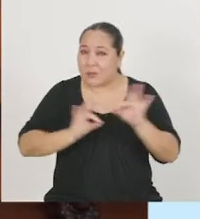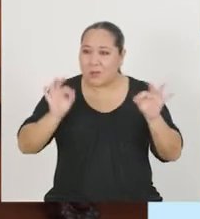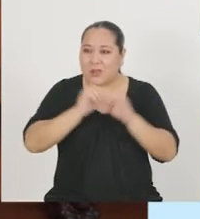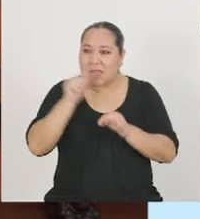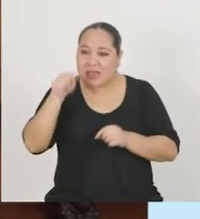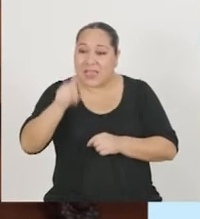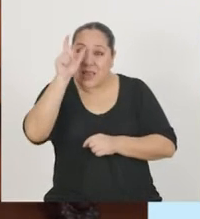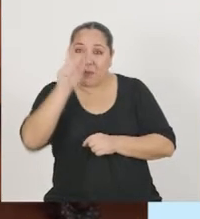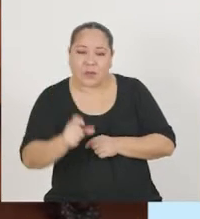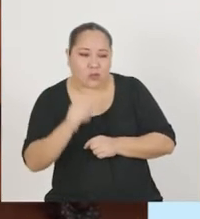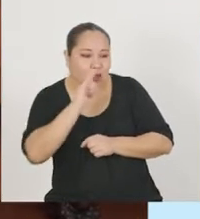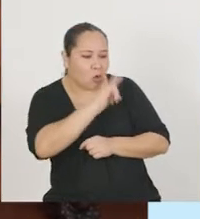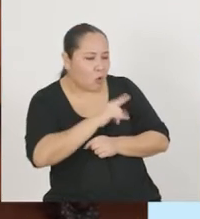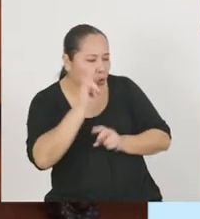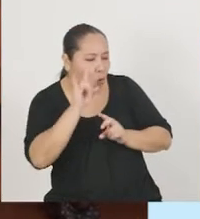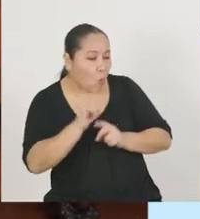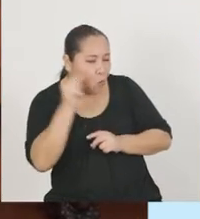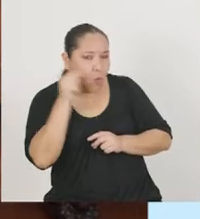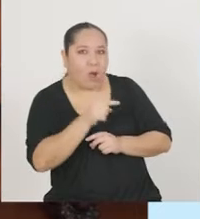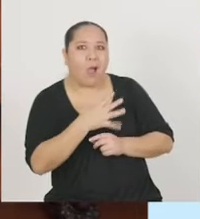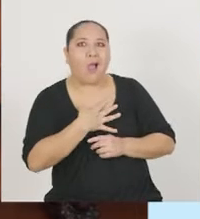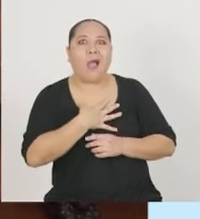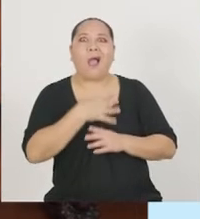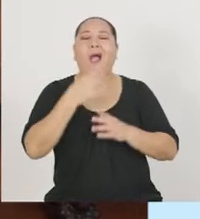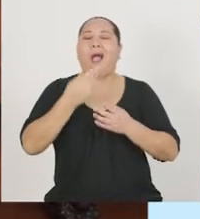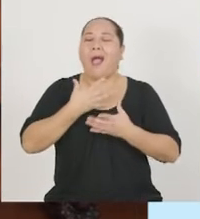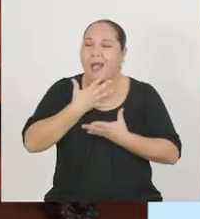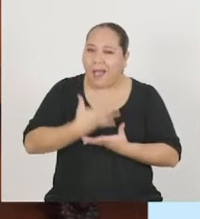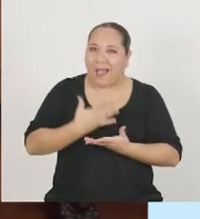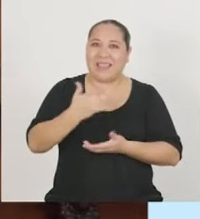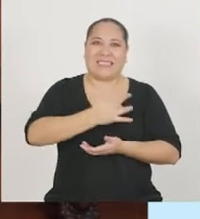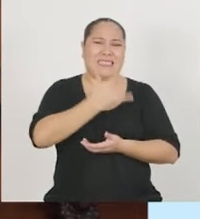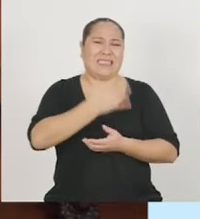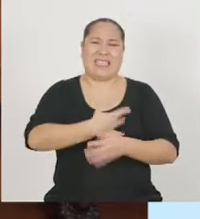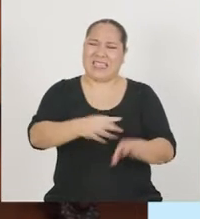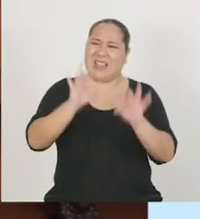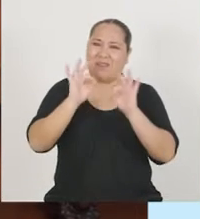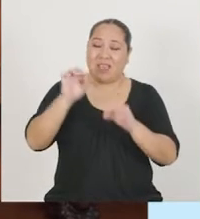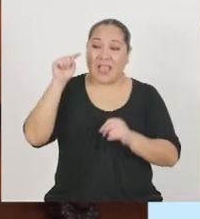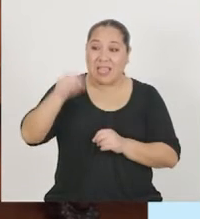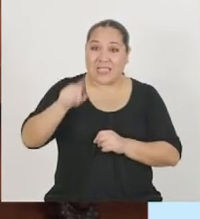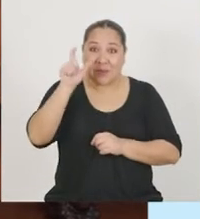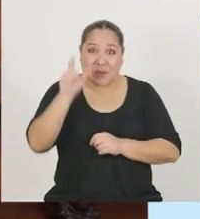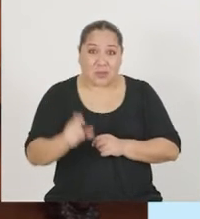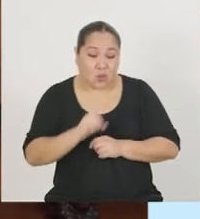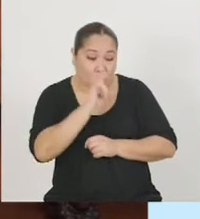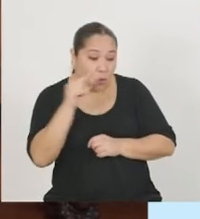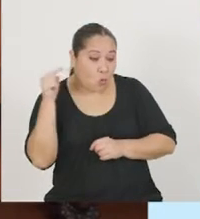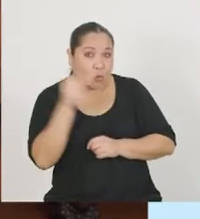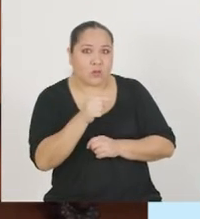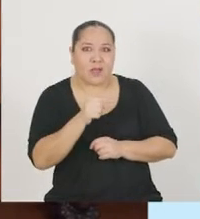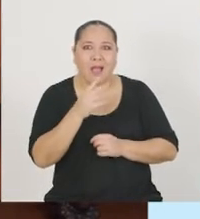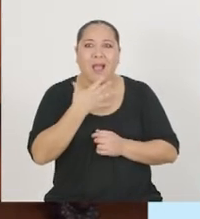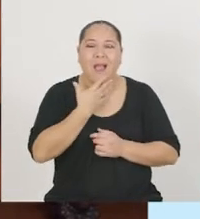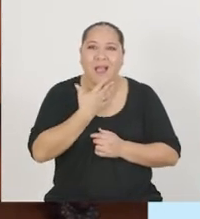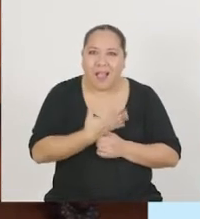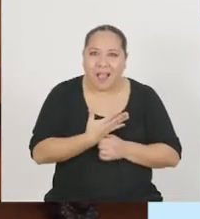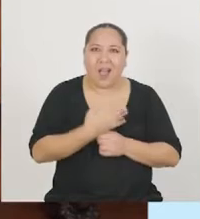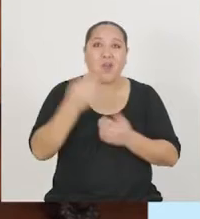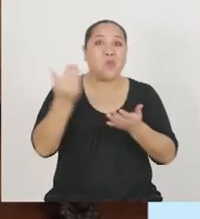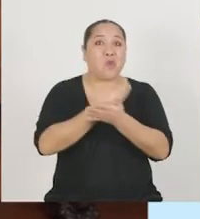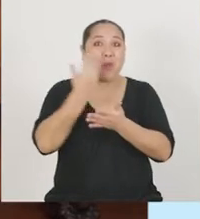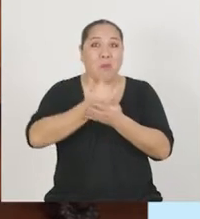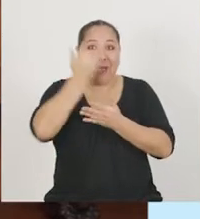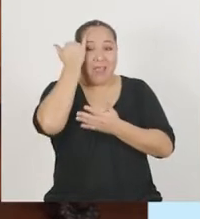del consumidor. De esa manera, el consumidor queda encantado con la nueva propuesta porque